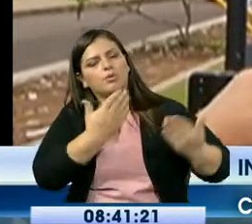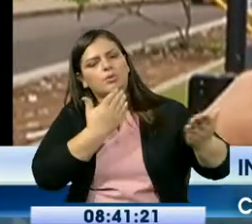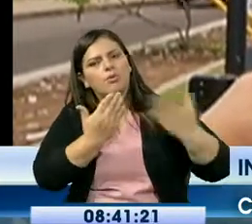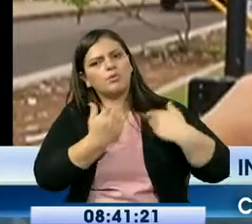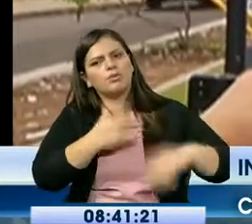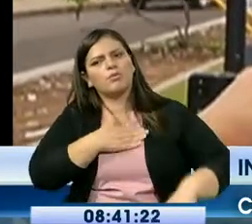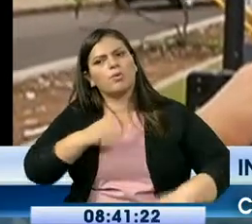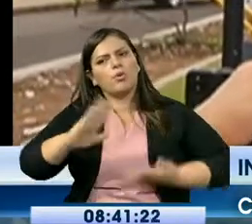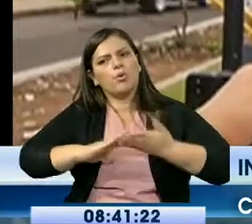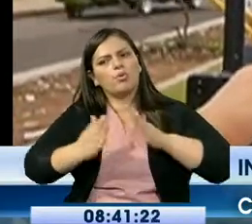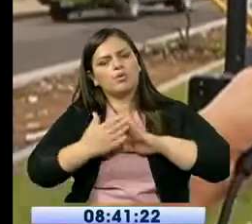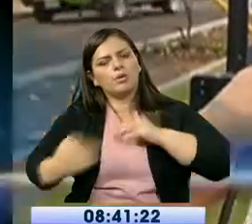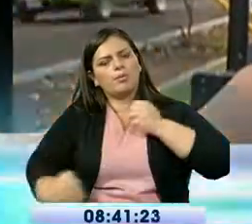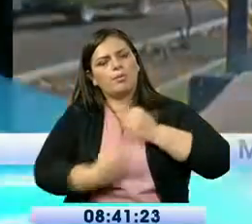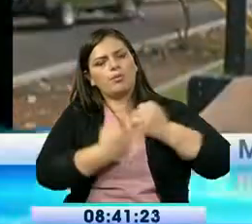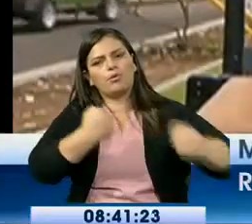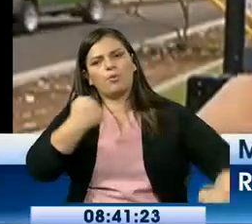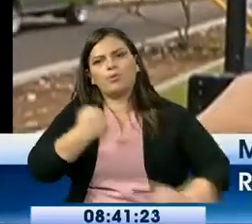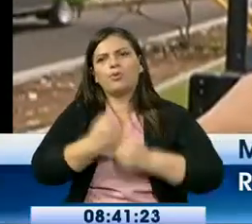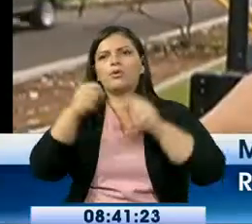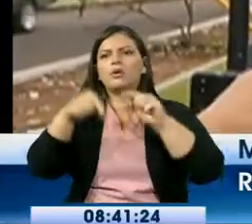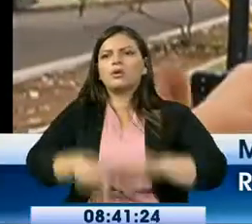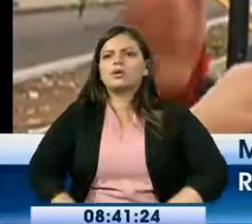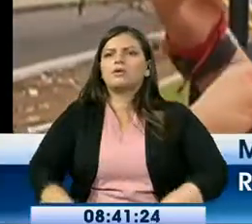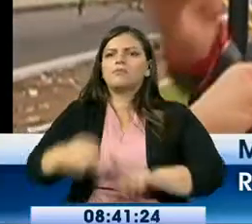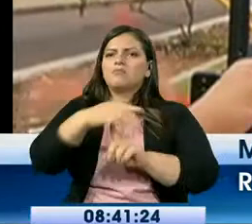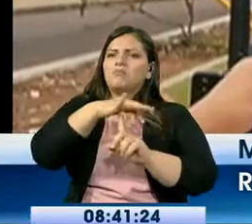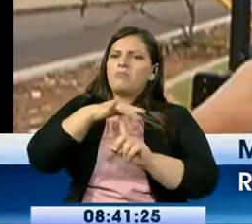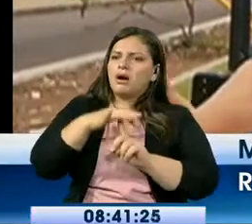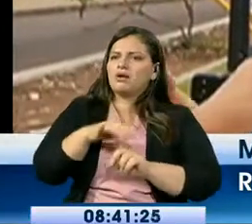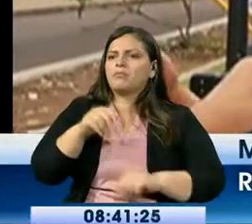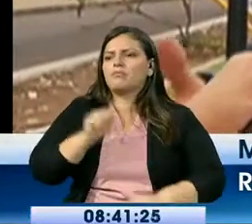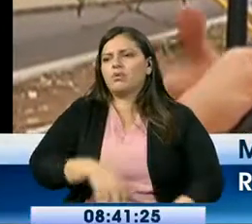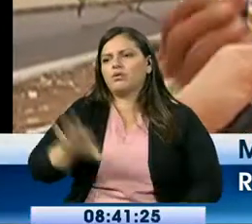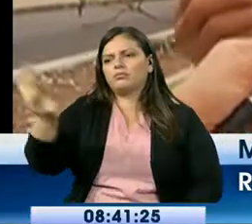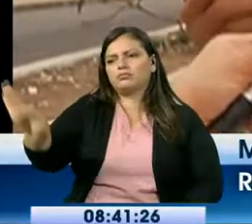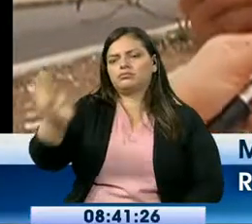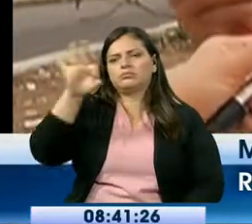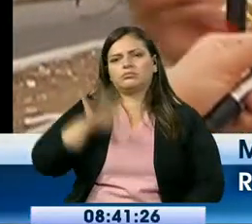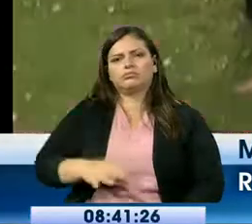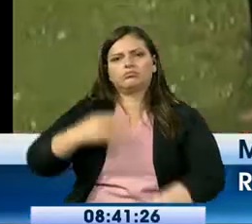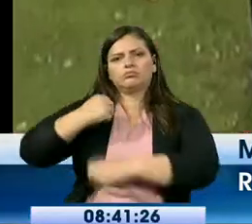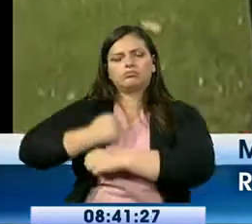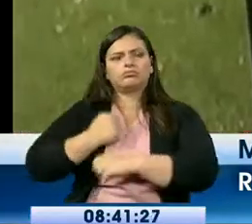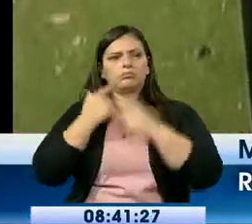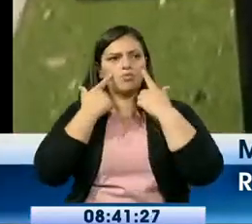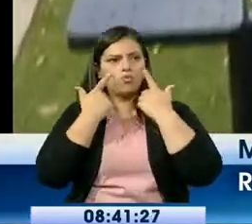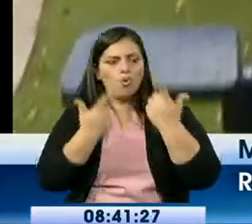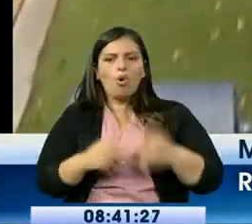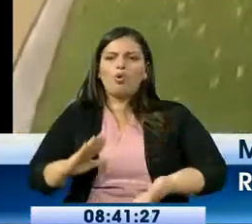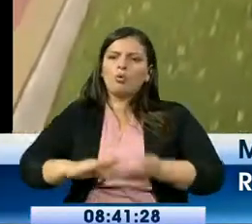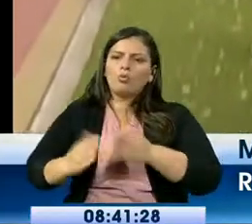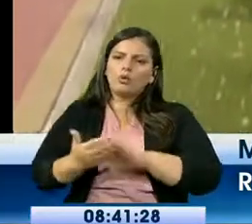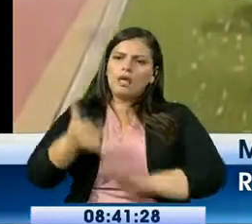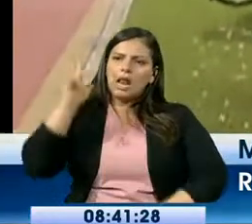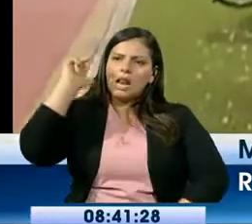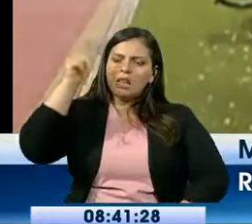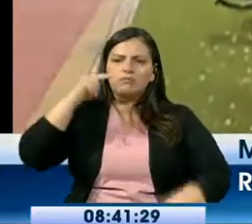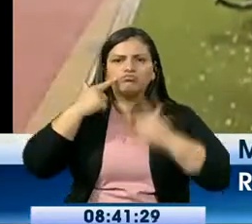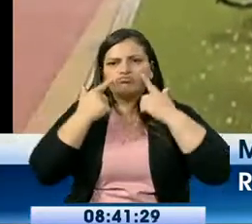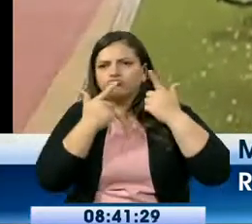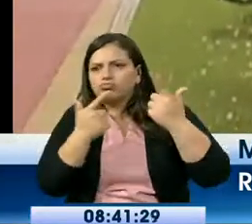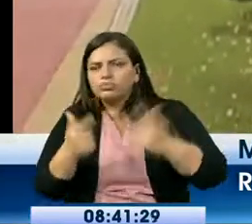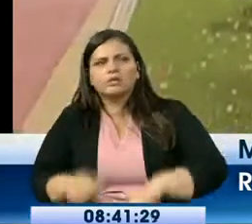autosustentable ¿Qué quiere decir autosustentable? Que existan guardaparques, existan líderes comunitarios Y vamos a hacer actividades de